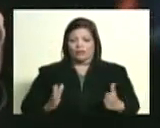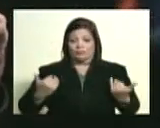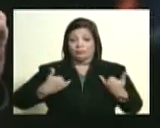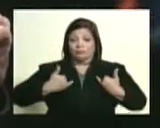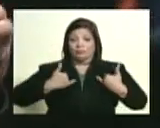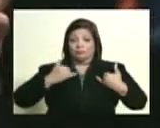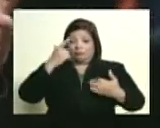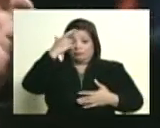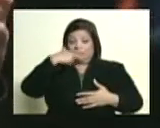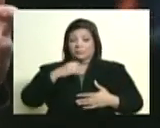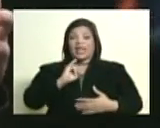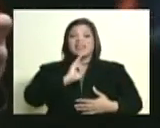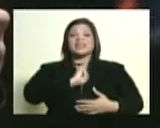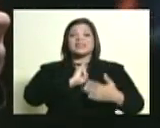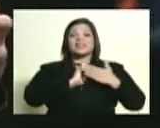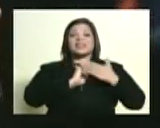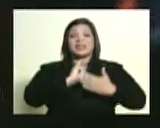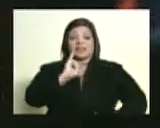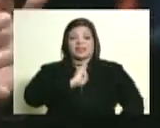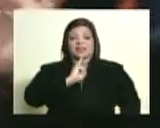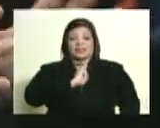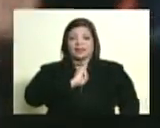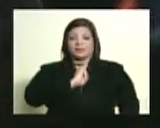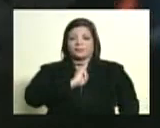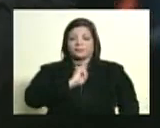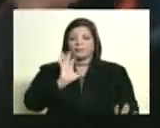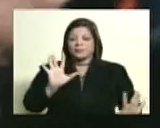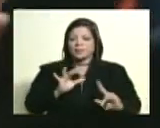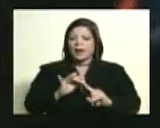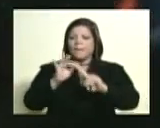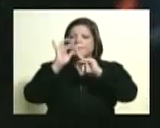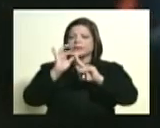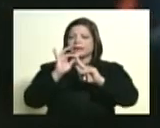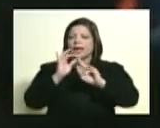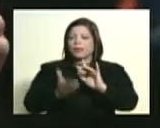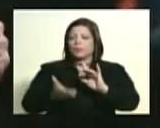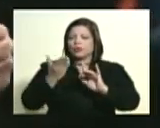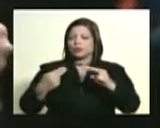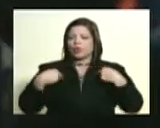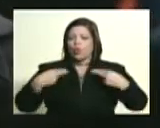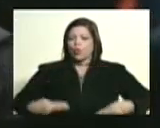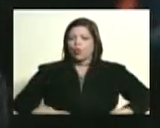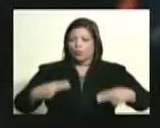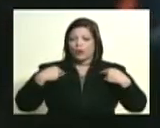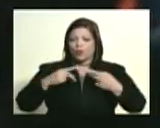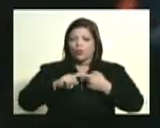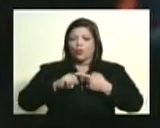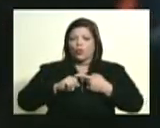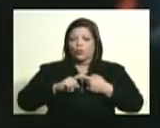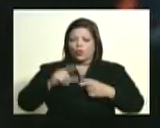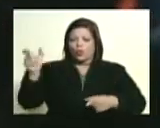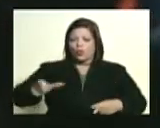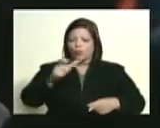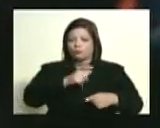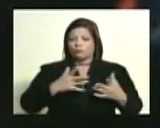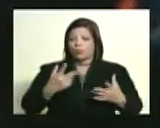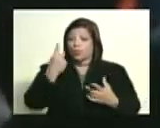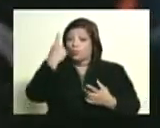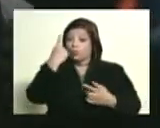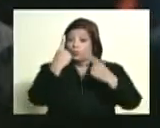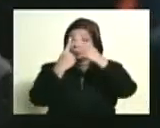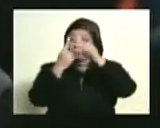muy especiales en la historia de la humanidad, donde un personaje uno